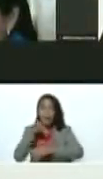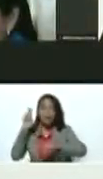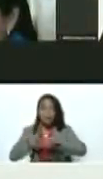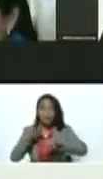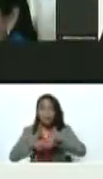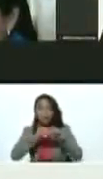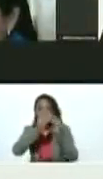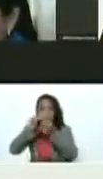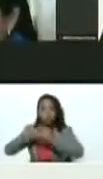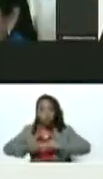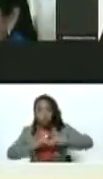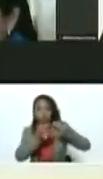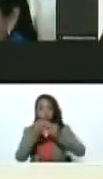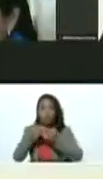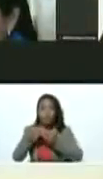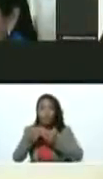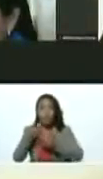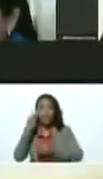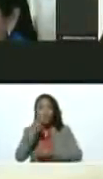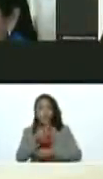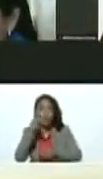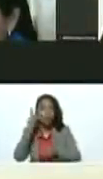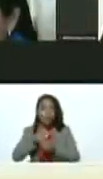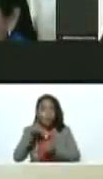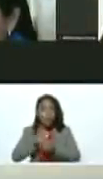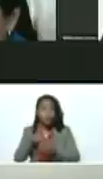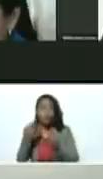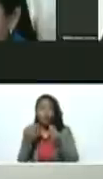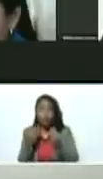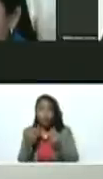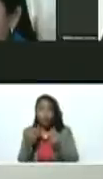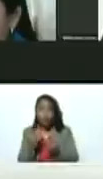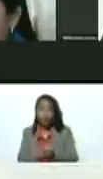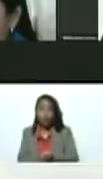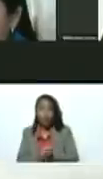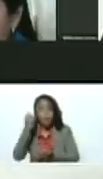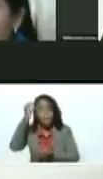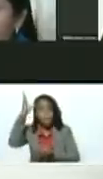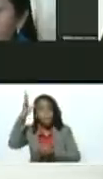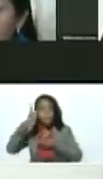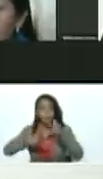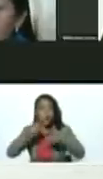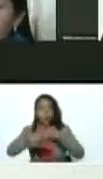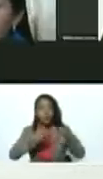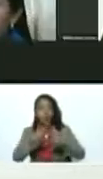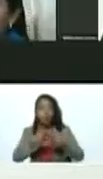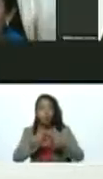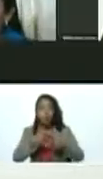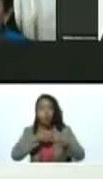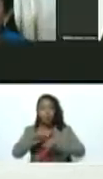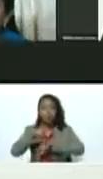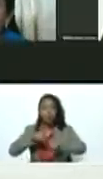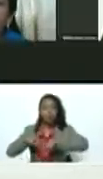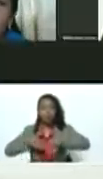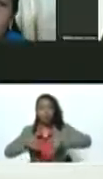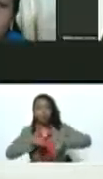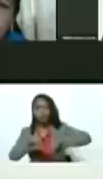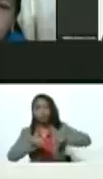tiene mucho que ver con PDVSA con sus capacidades de producción con la coordinación